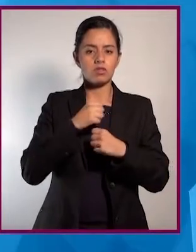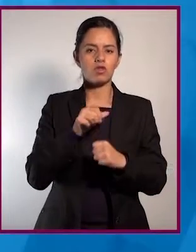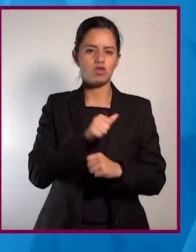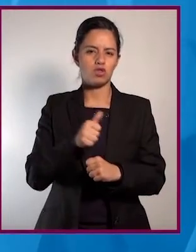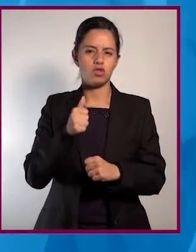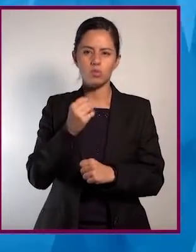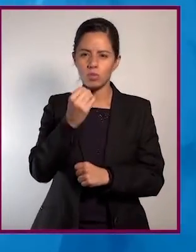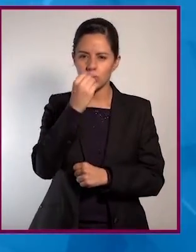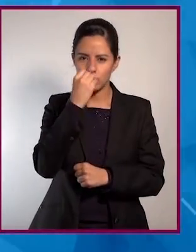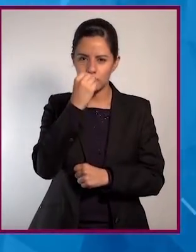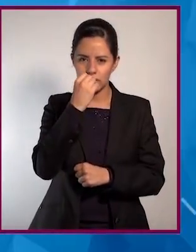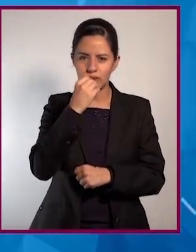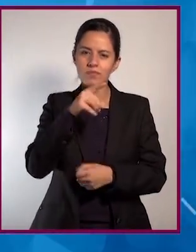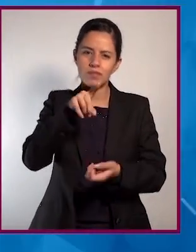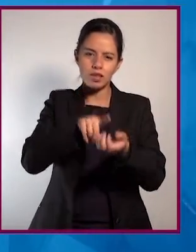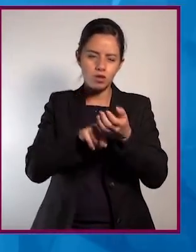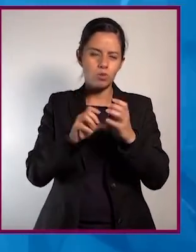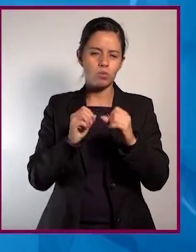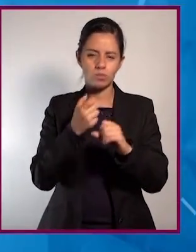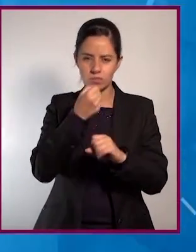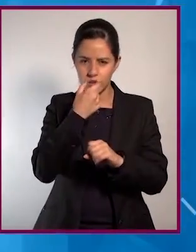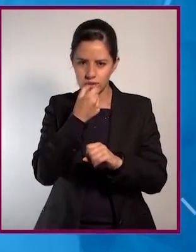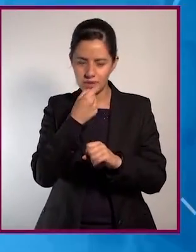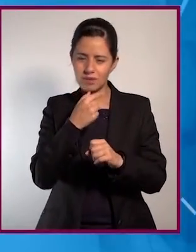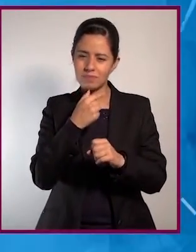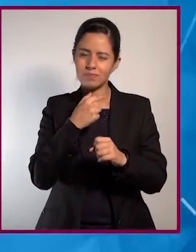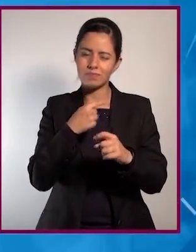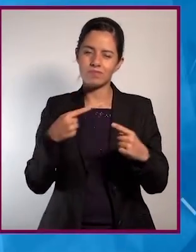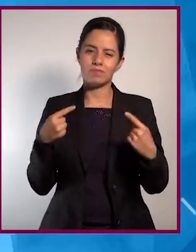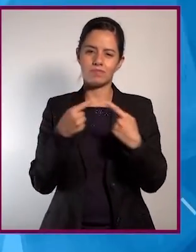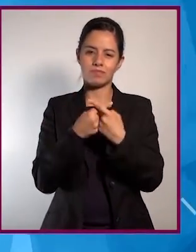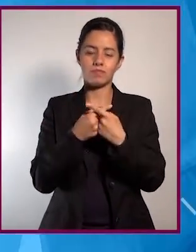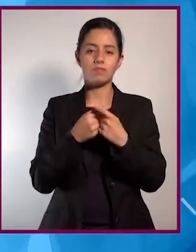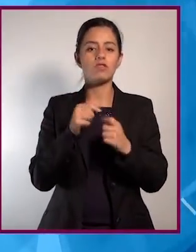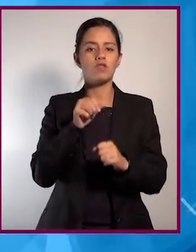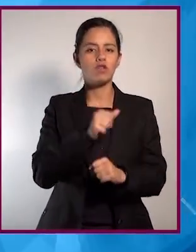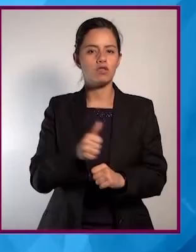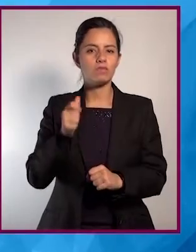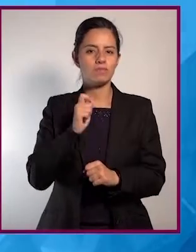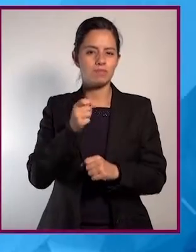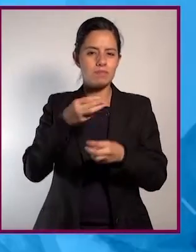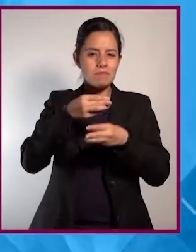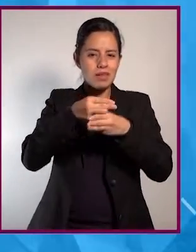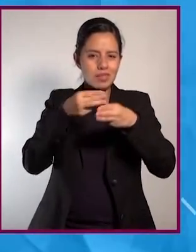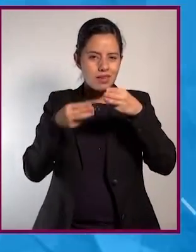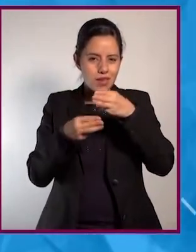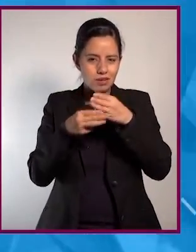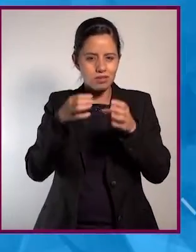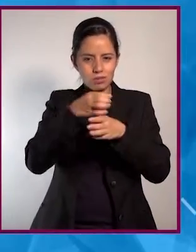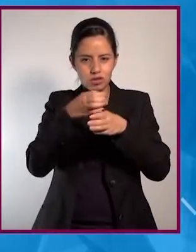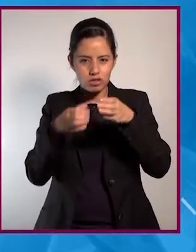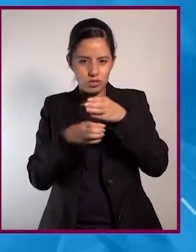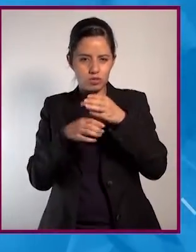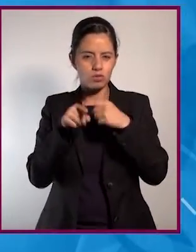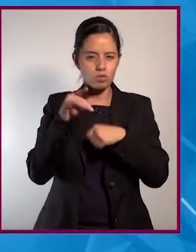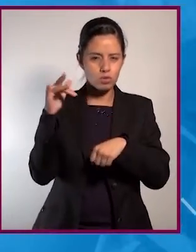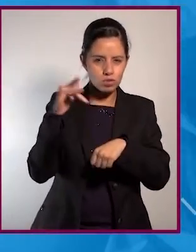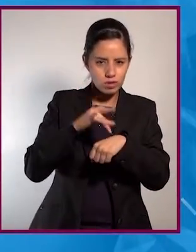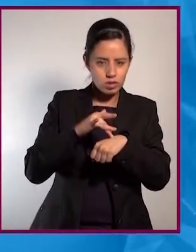sustancias en nuestros alimentos o medicinas. Otras con materiales o sustancias con las que tenemos algún contacto.